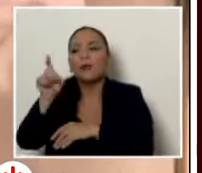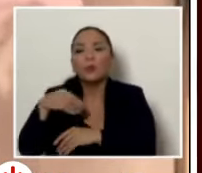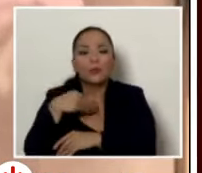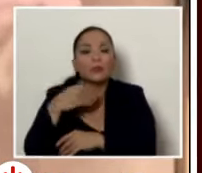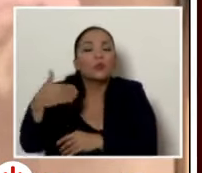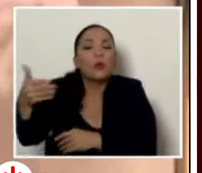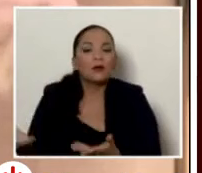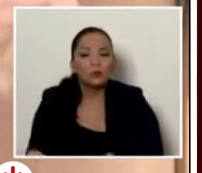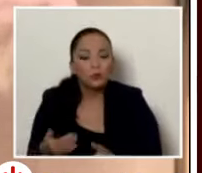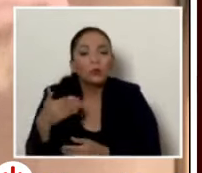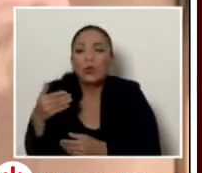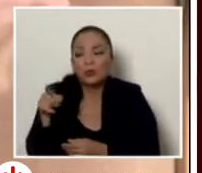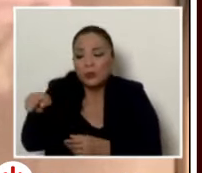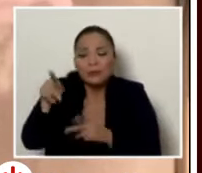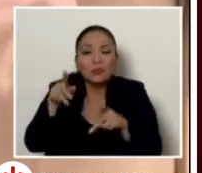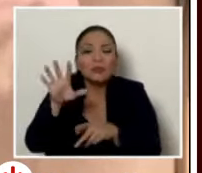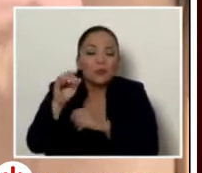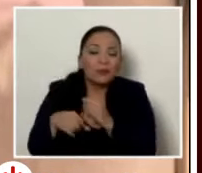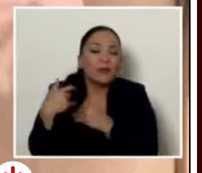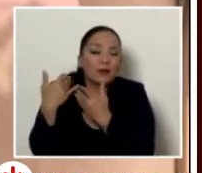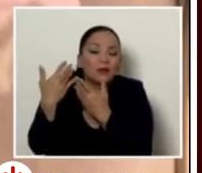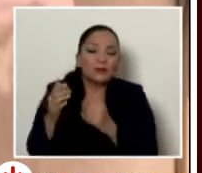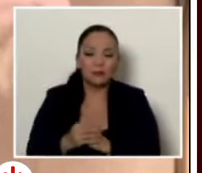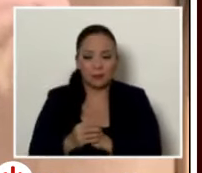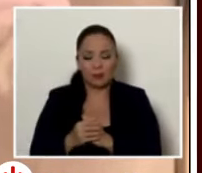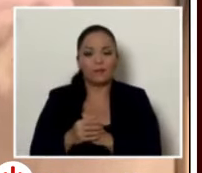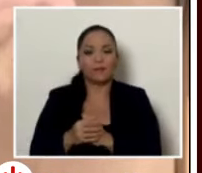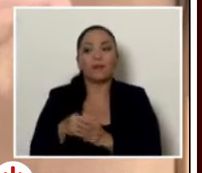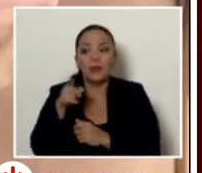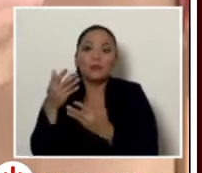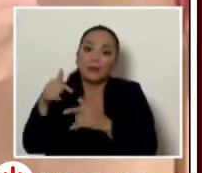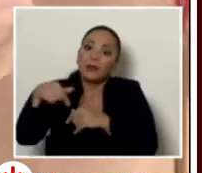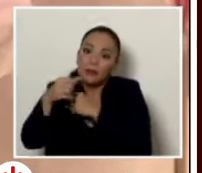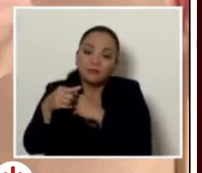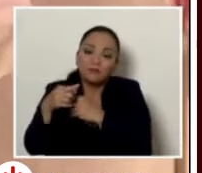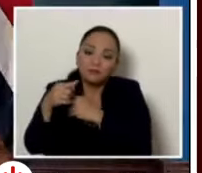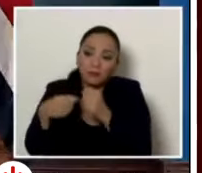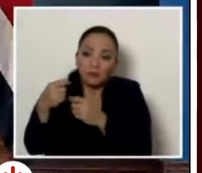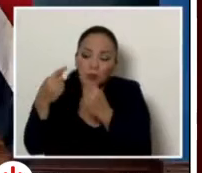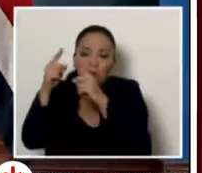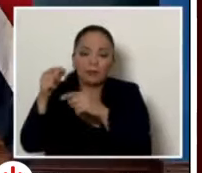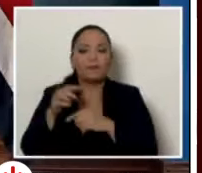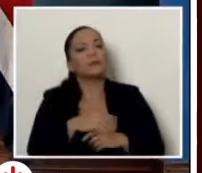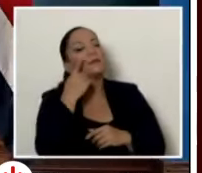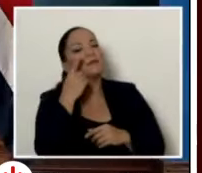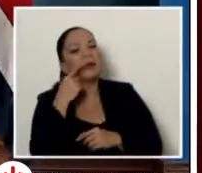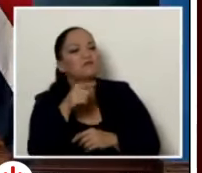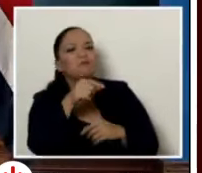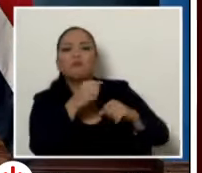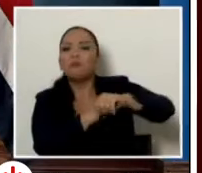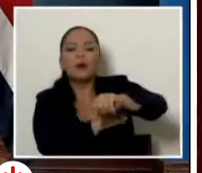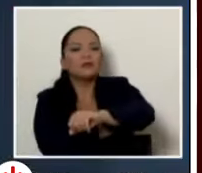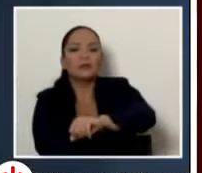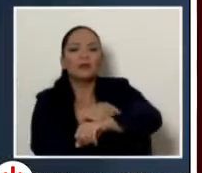cuándo porque tienen 50 años de estar esperando y esperan que este gobierno no pase puente dura aproximadamente tres a cuatro meses en llegar